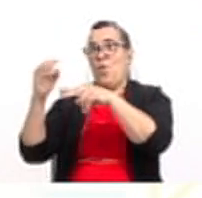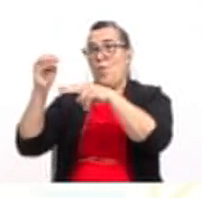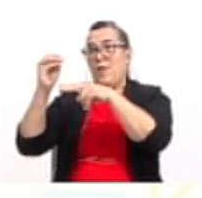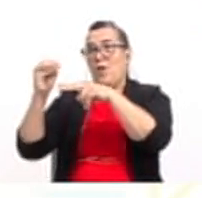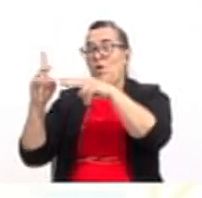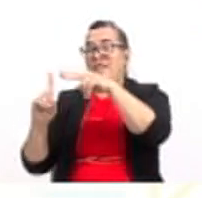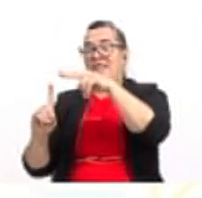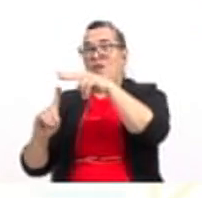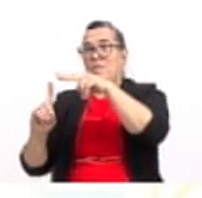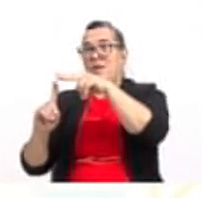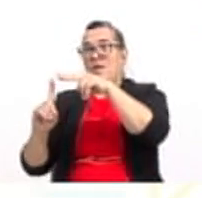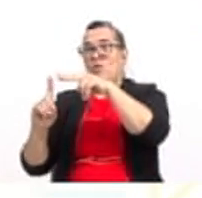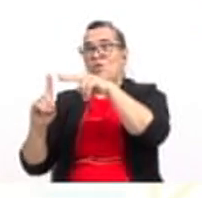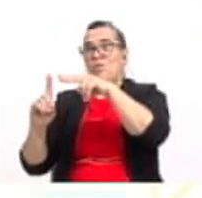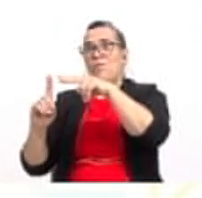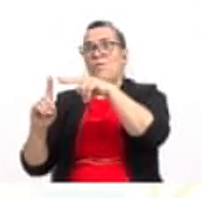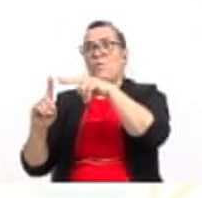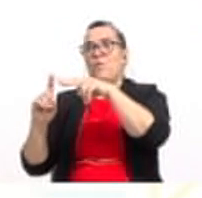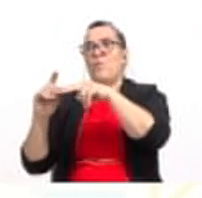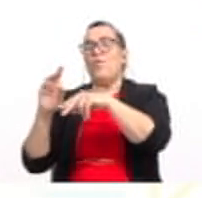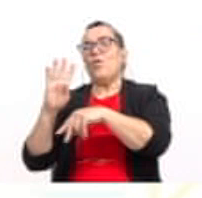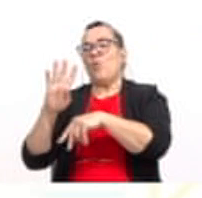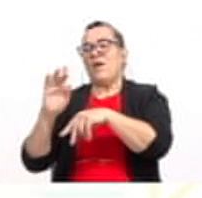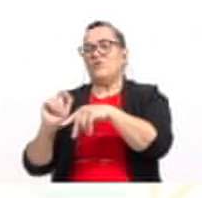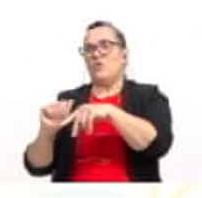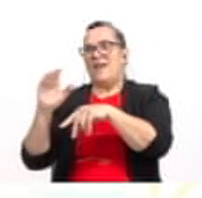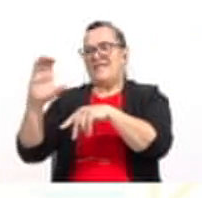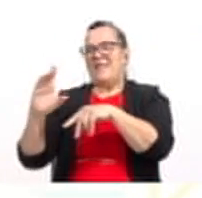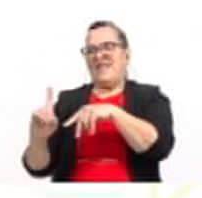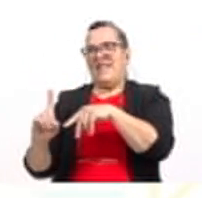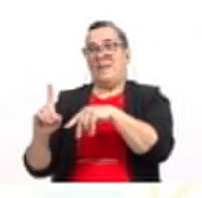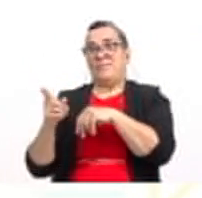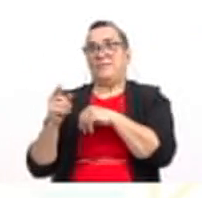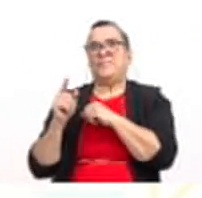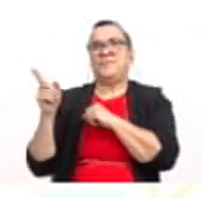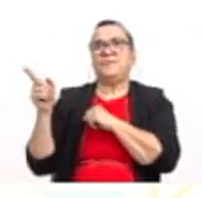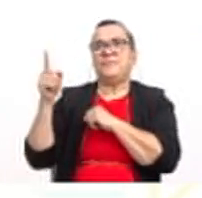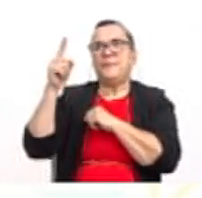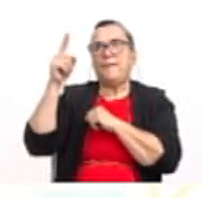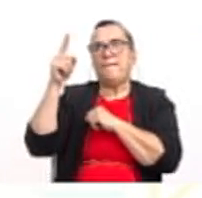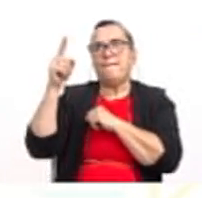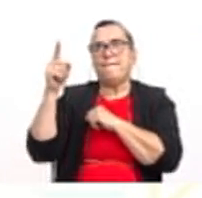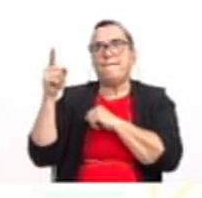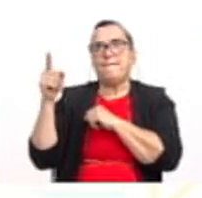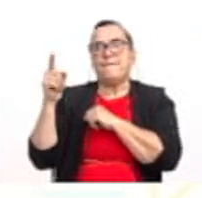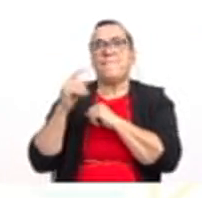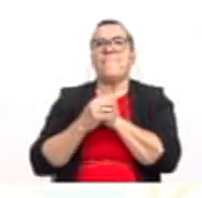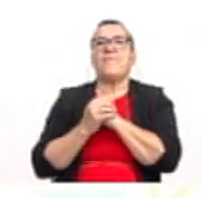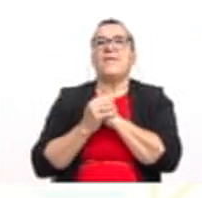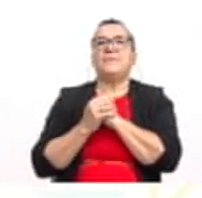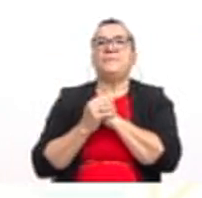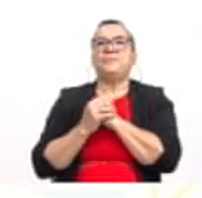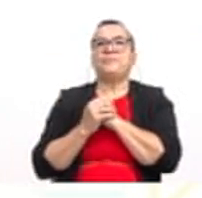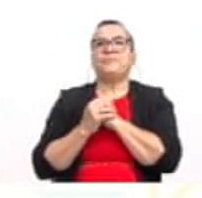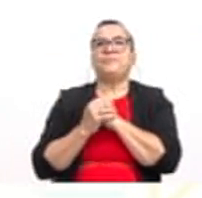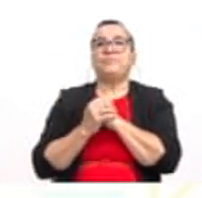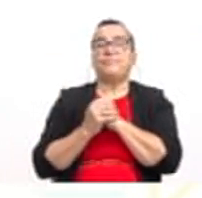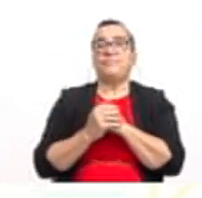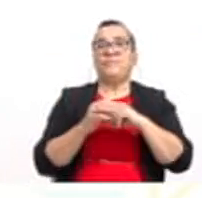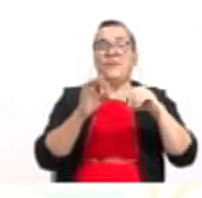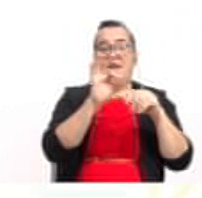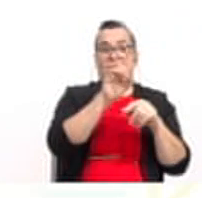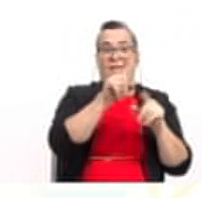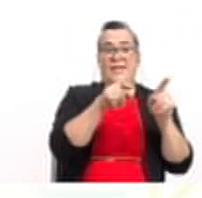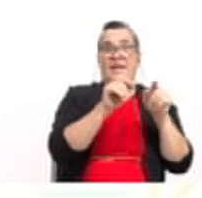el denominador por 4a. Observemos acá la expresión que tendríamos. F de x es